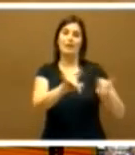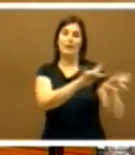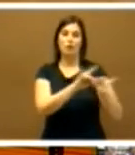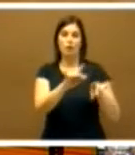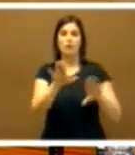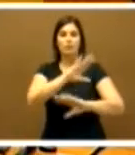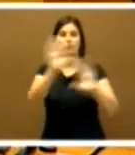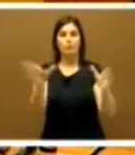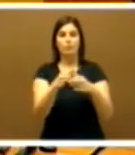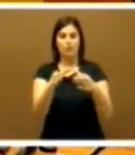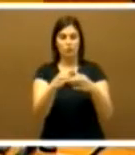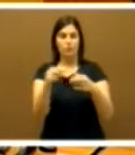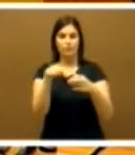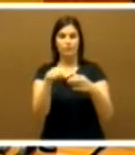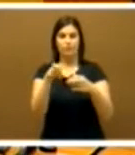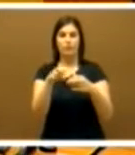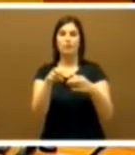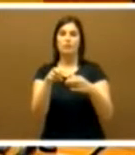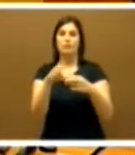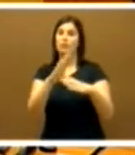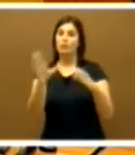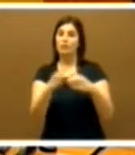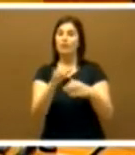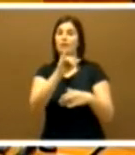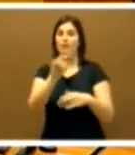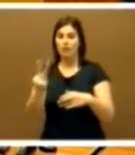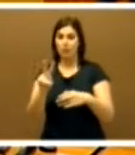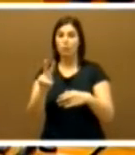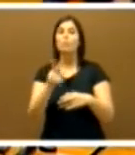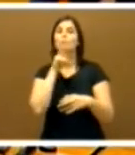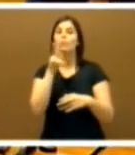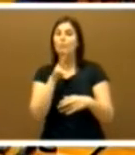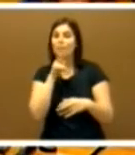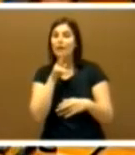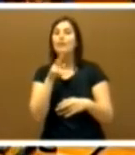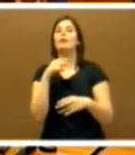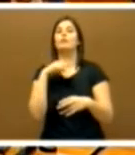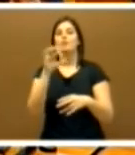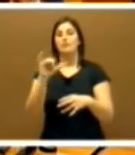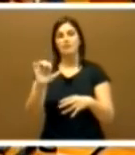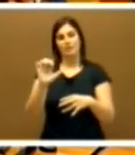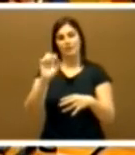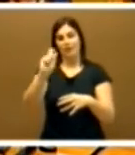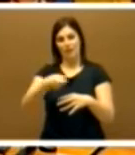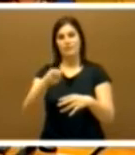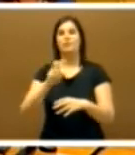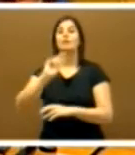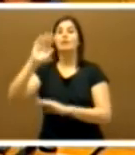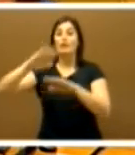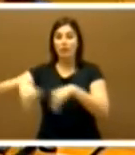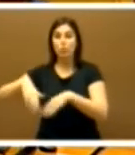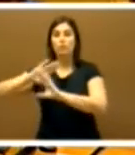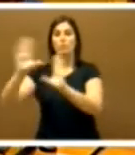en segundo lugar, la agrupación de diputados Izquierda Unida Verde SIEES y, en último lugar,